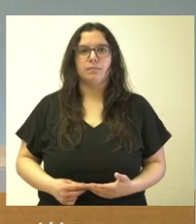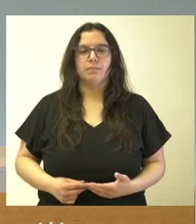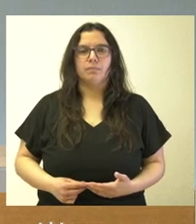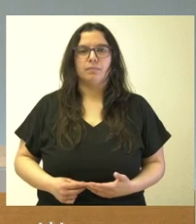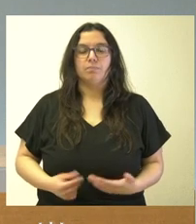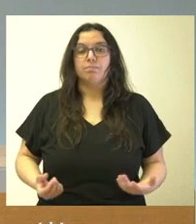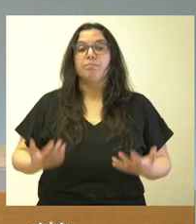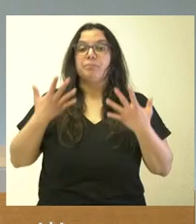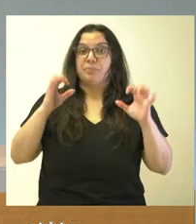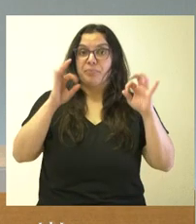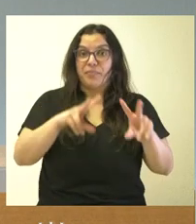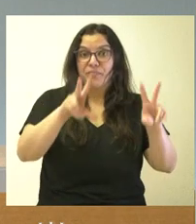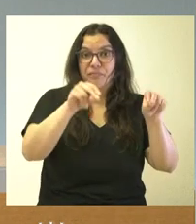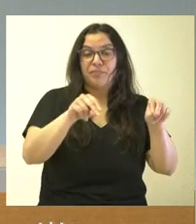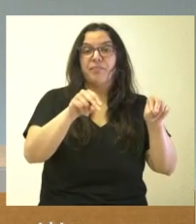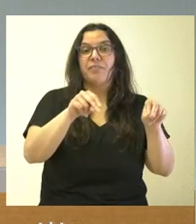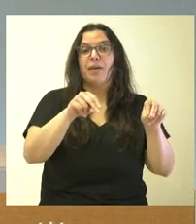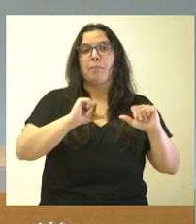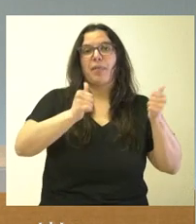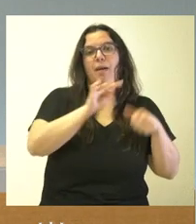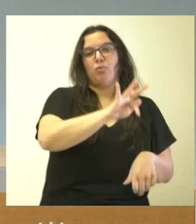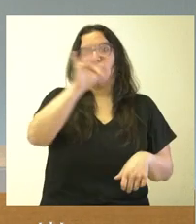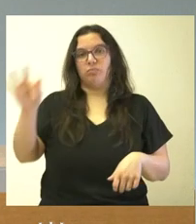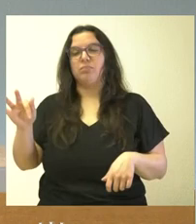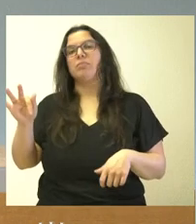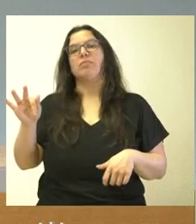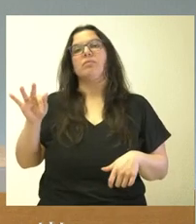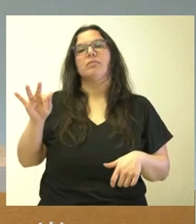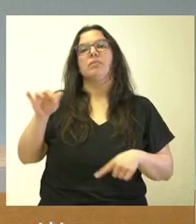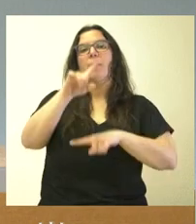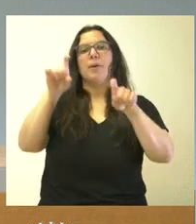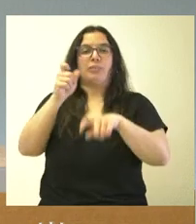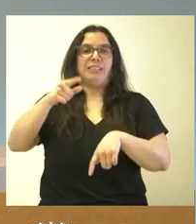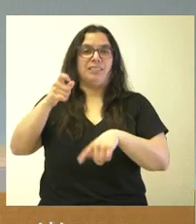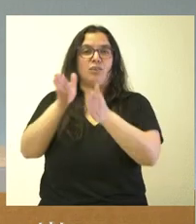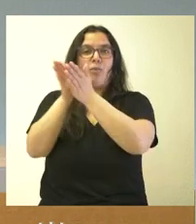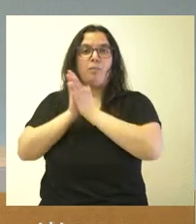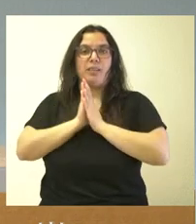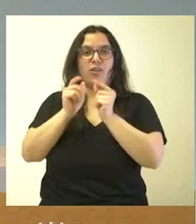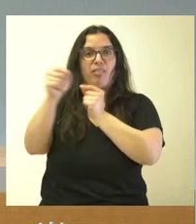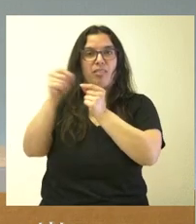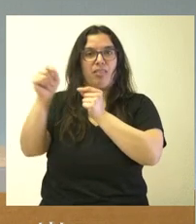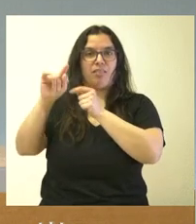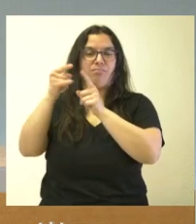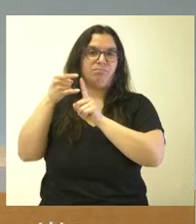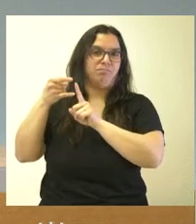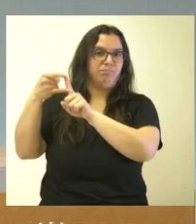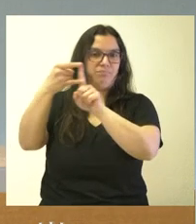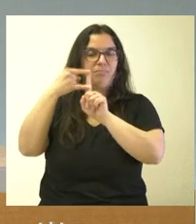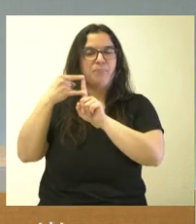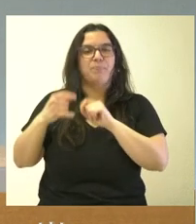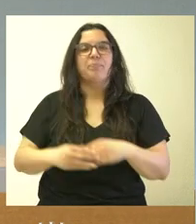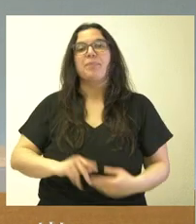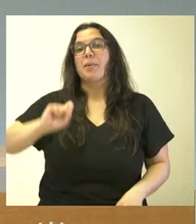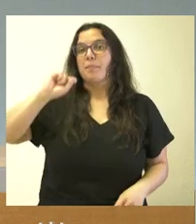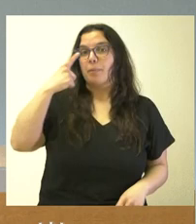Bien, creo que ahora sí ya podemos iniciar ese turno de preguntas habitual con los compañeros que nos siguen desde las diferentes provincias. Lo vamos a